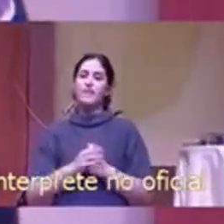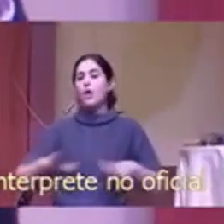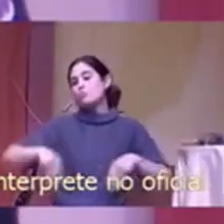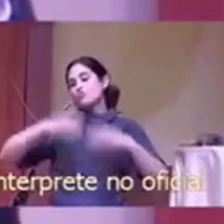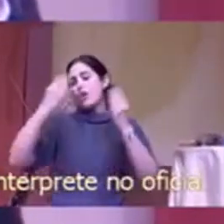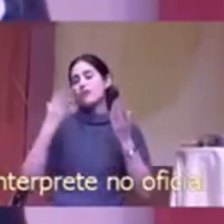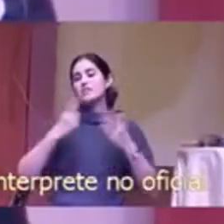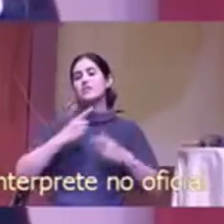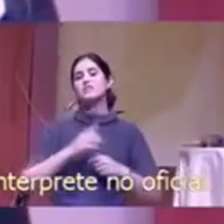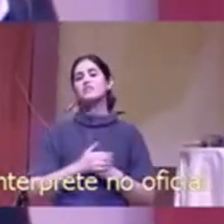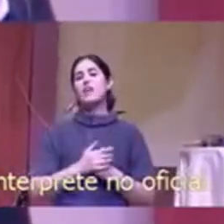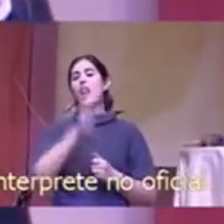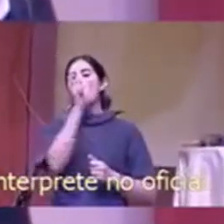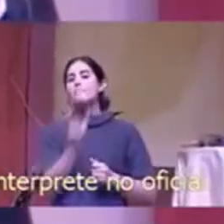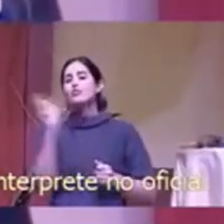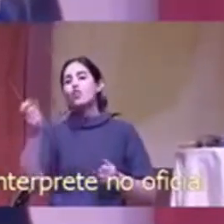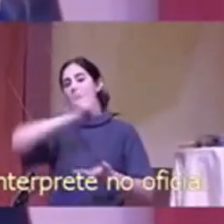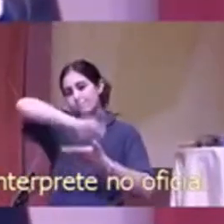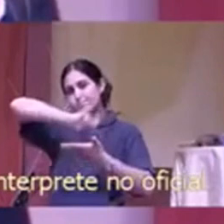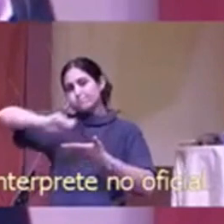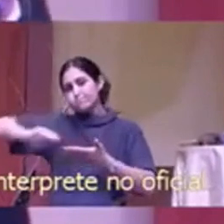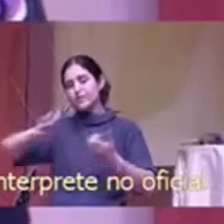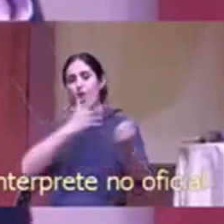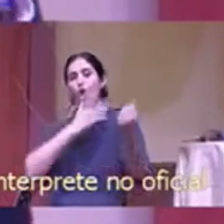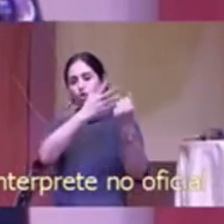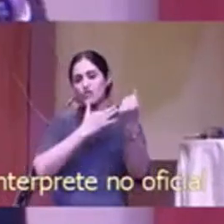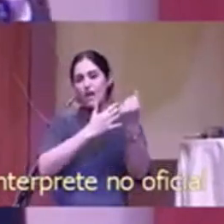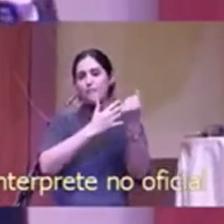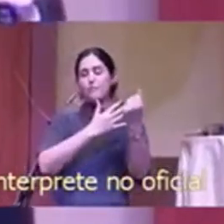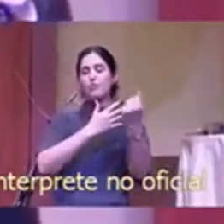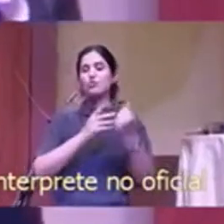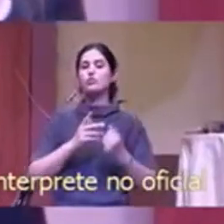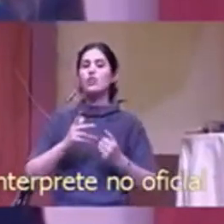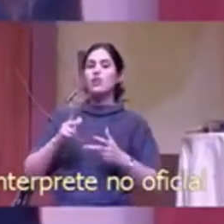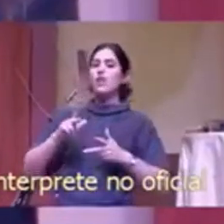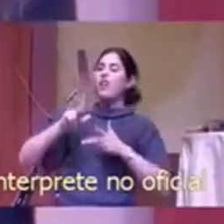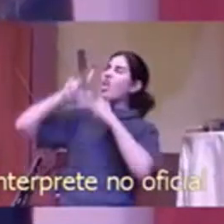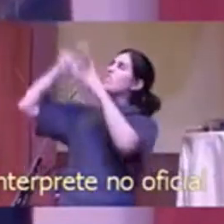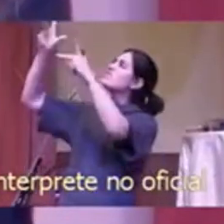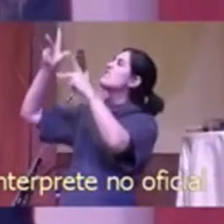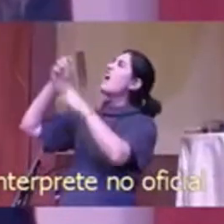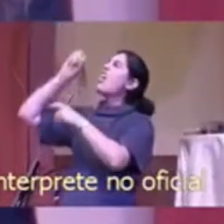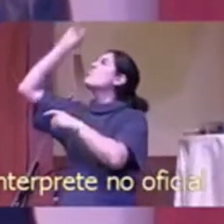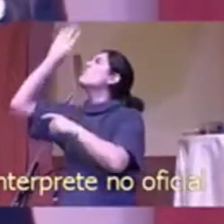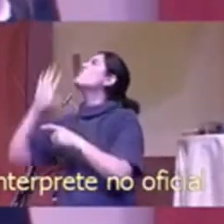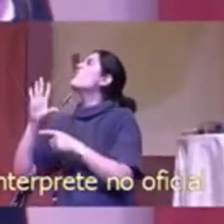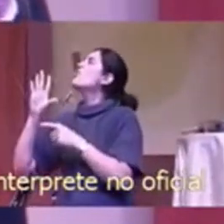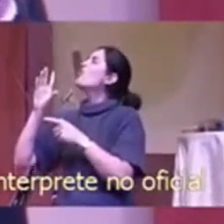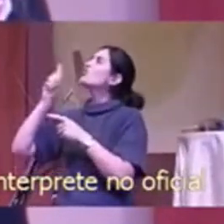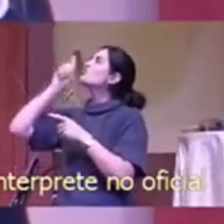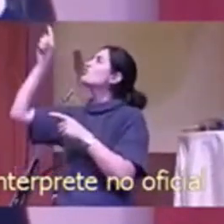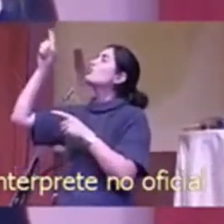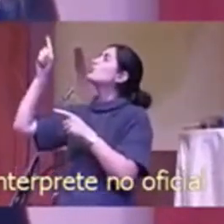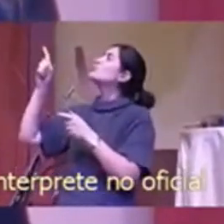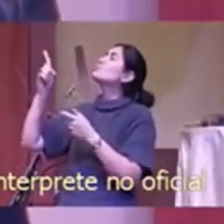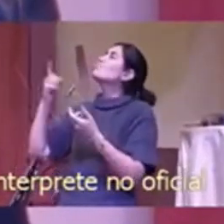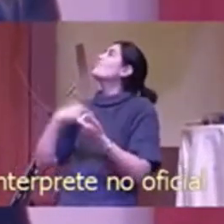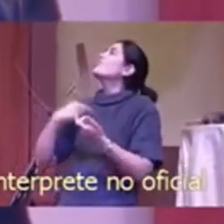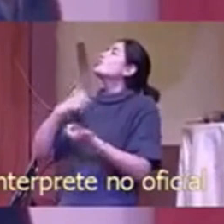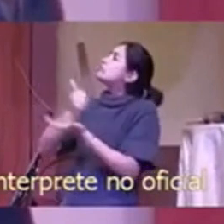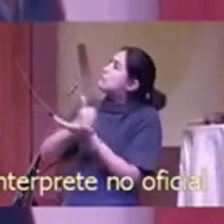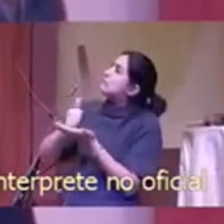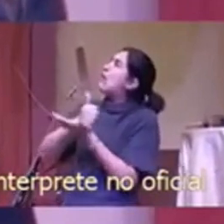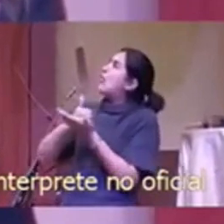muchas veces los salmistas clamaban a Dios ¿cuánto tiempo Dios? ¿dónde estás Dios?